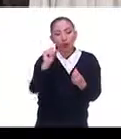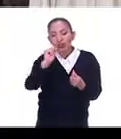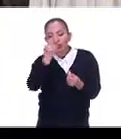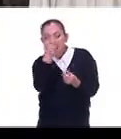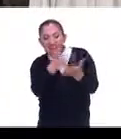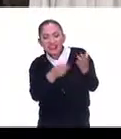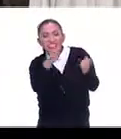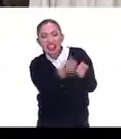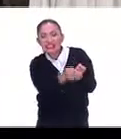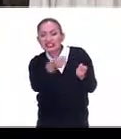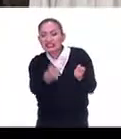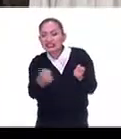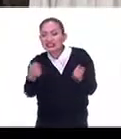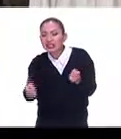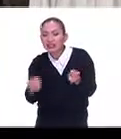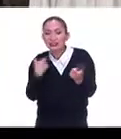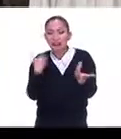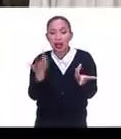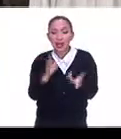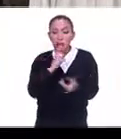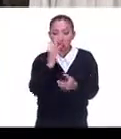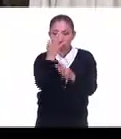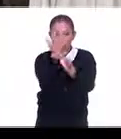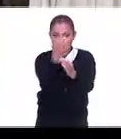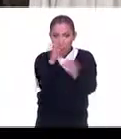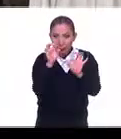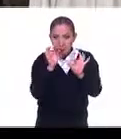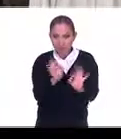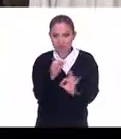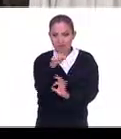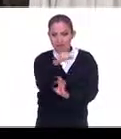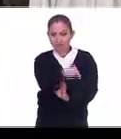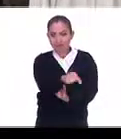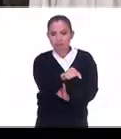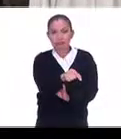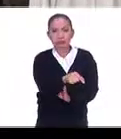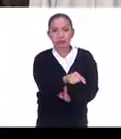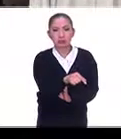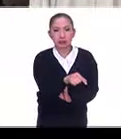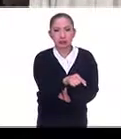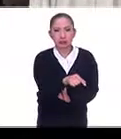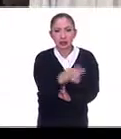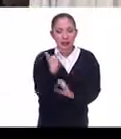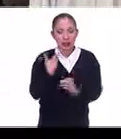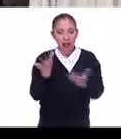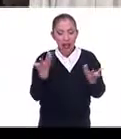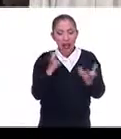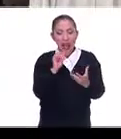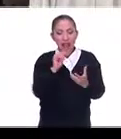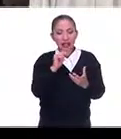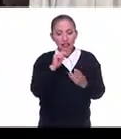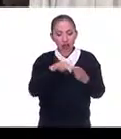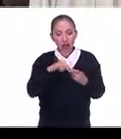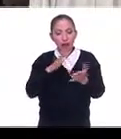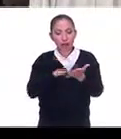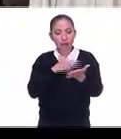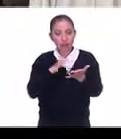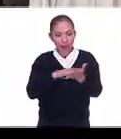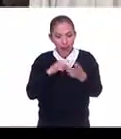diferente en voz propia de cartonería, papel,